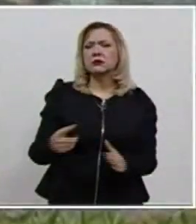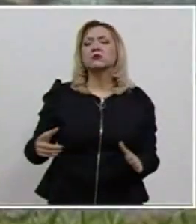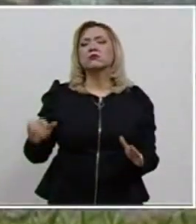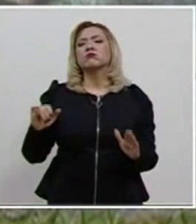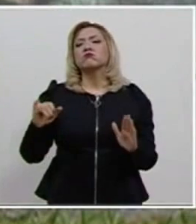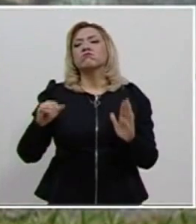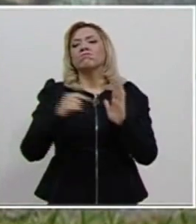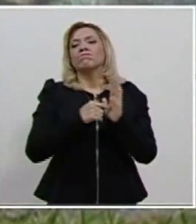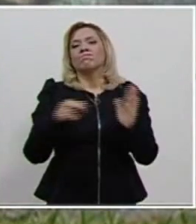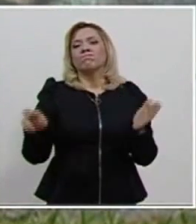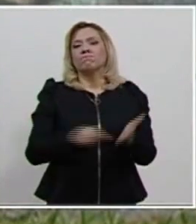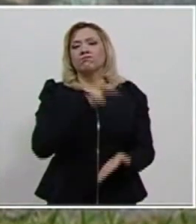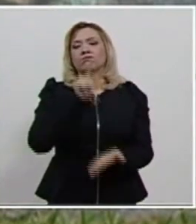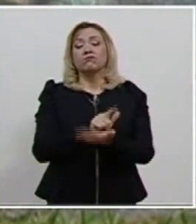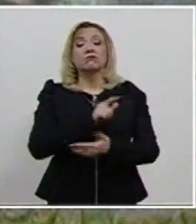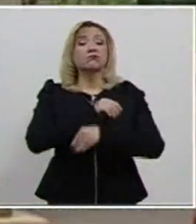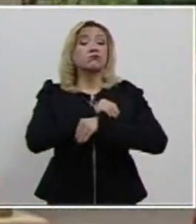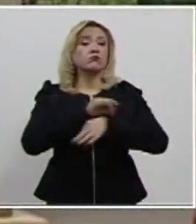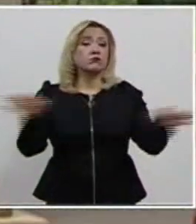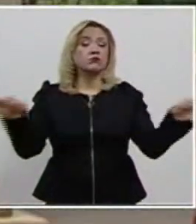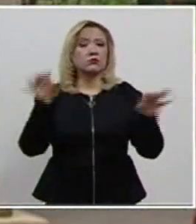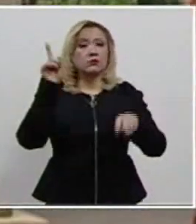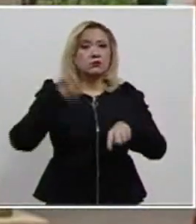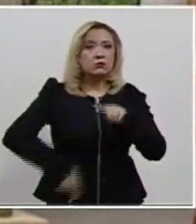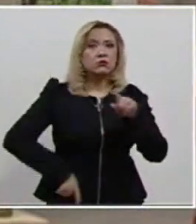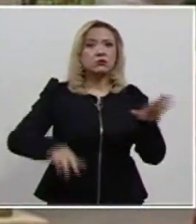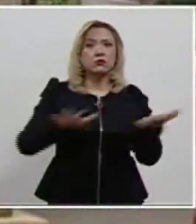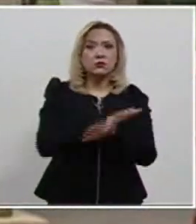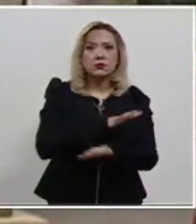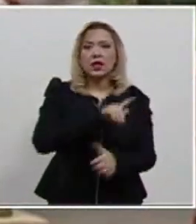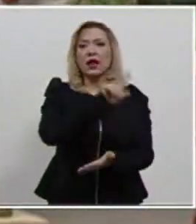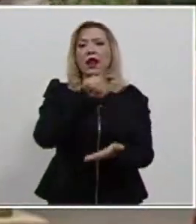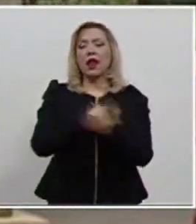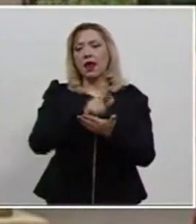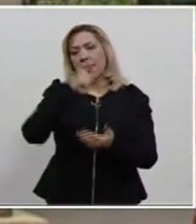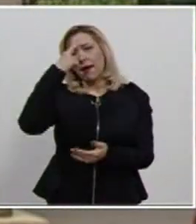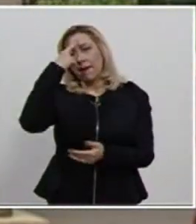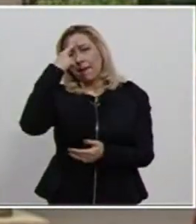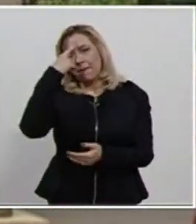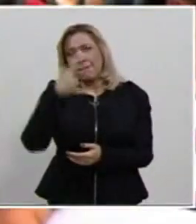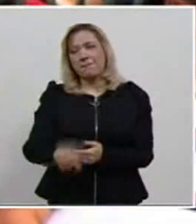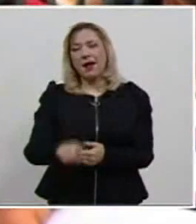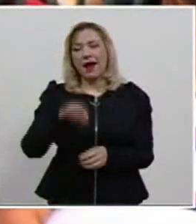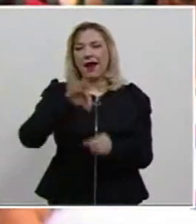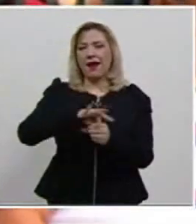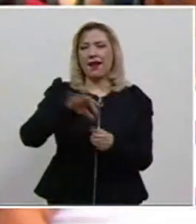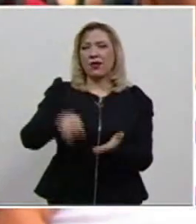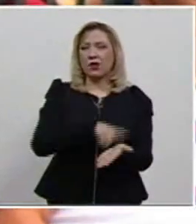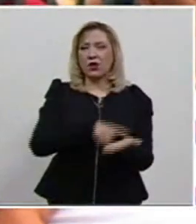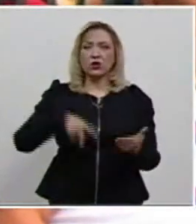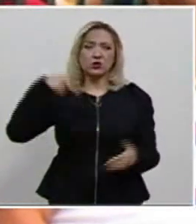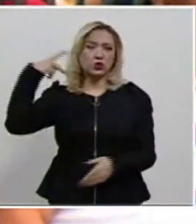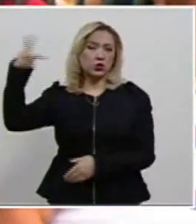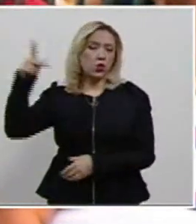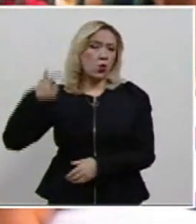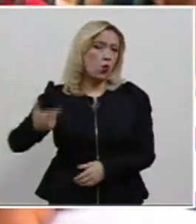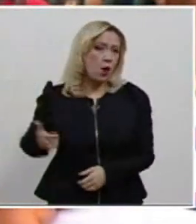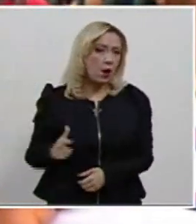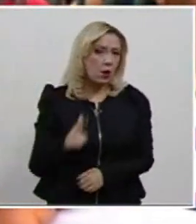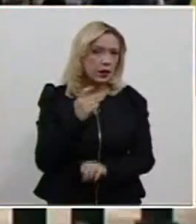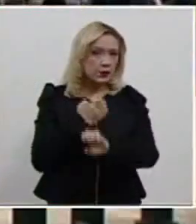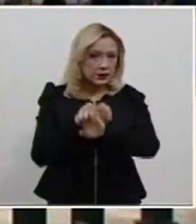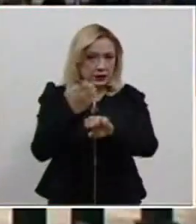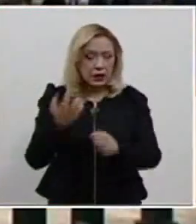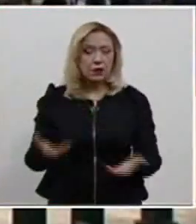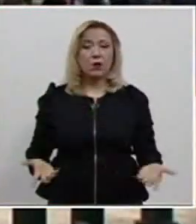adicionó y derogó diversas disposiciones de la Ley de Instituciones y Procedimientos Electorales del Estado de Guanajuato, lo